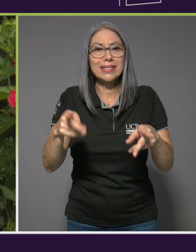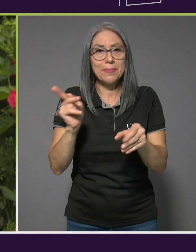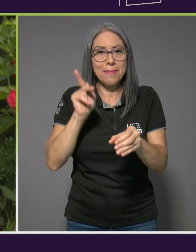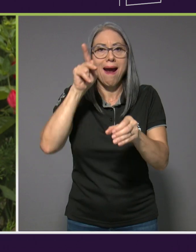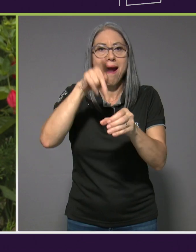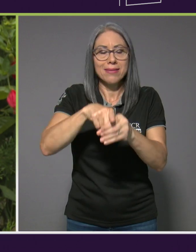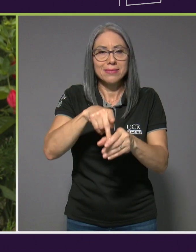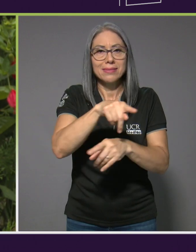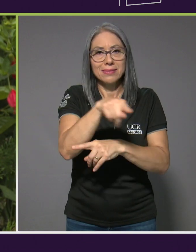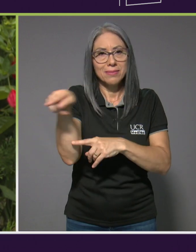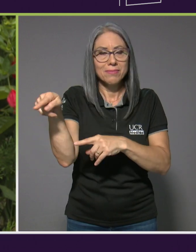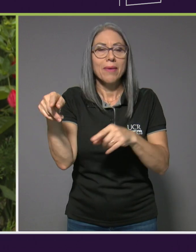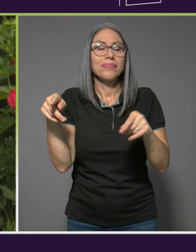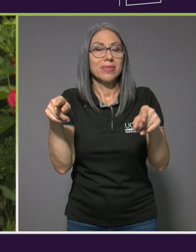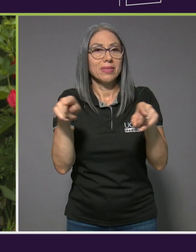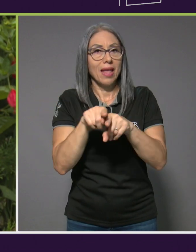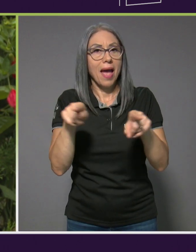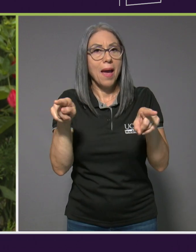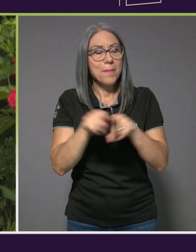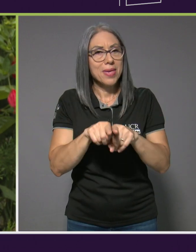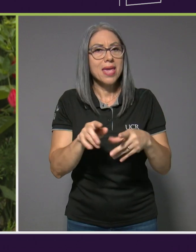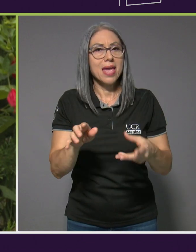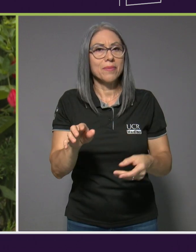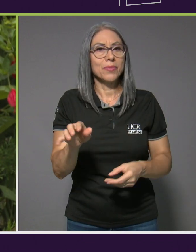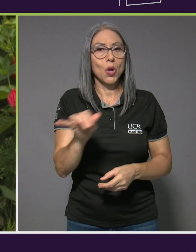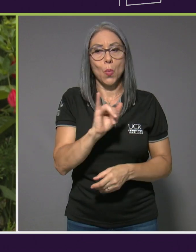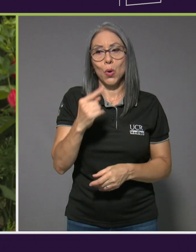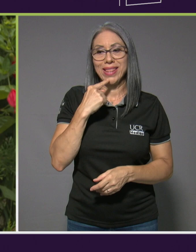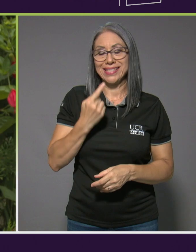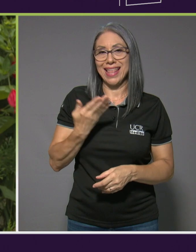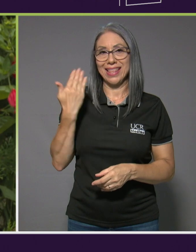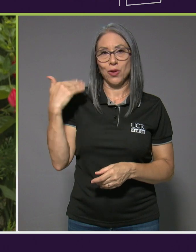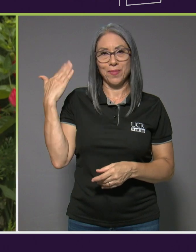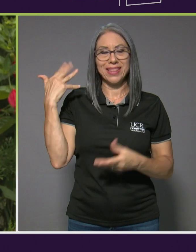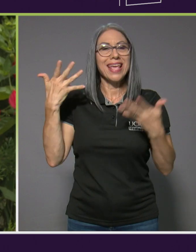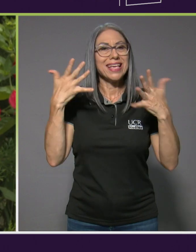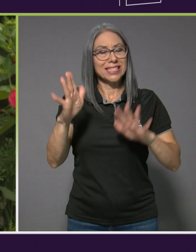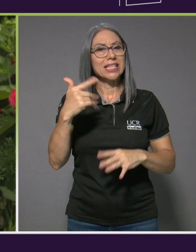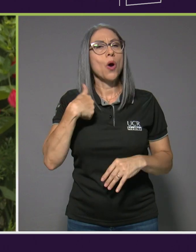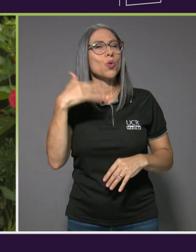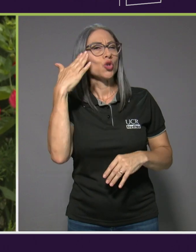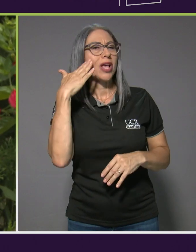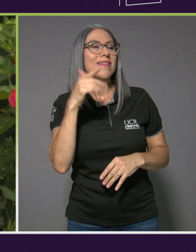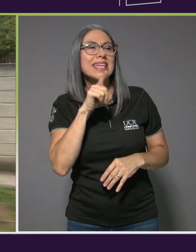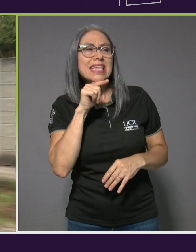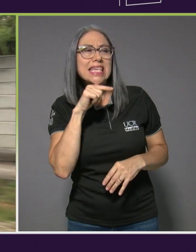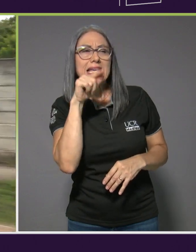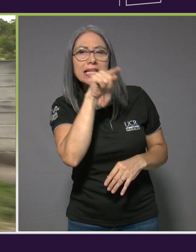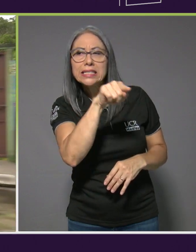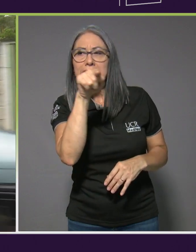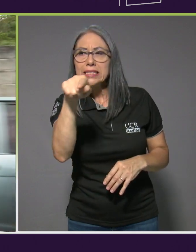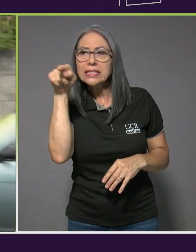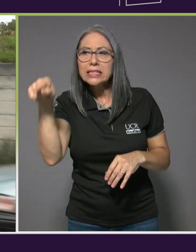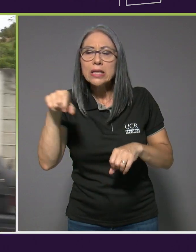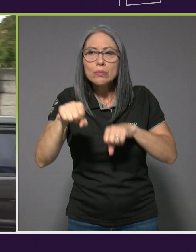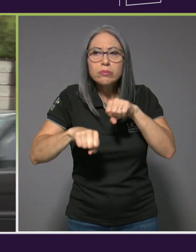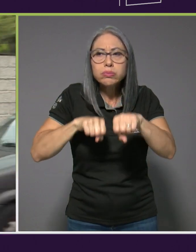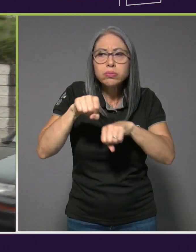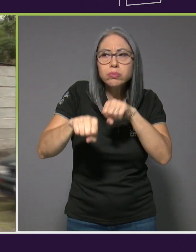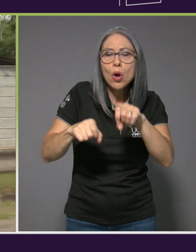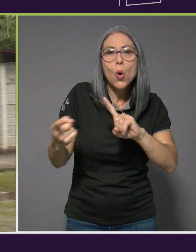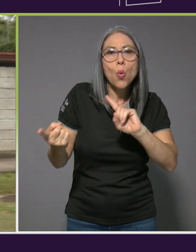También, como lo decía ahora anteriormente, ya uno sabe de cuáles ciclistas poder llegar a la meta.